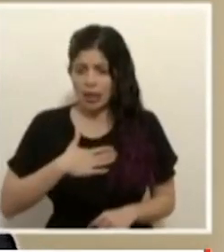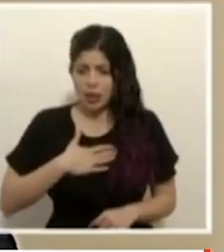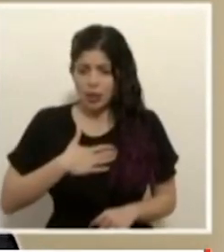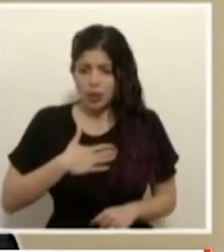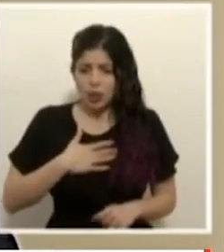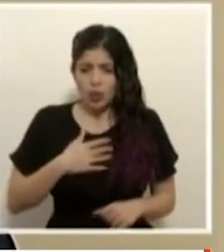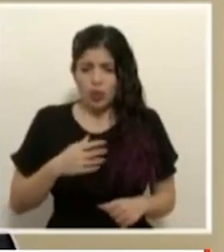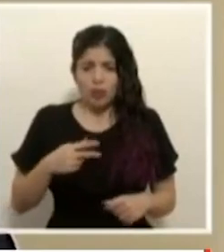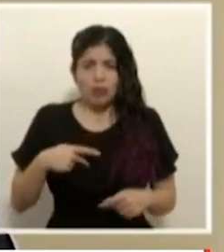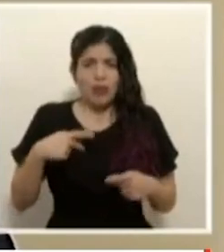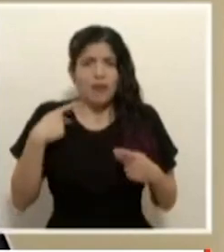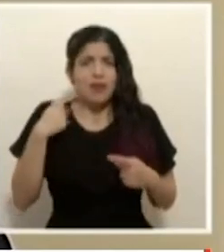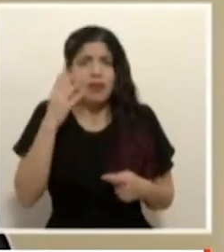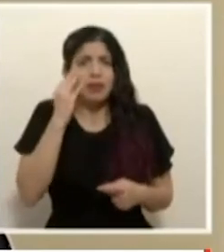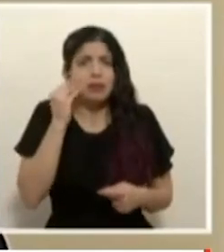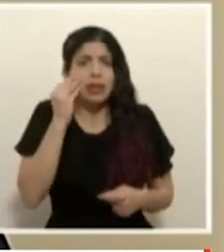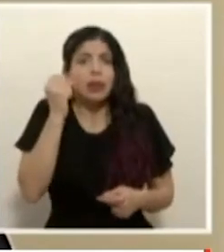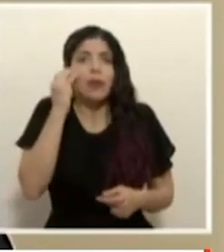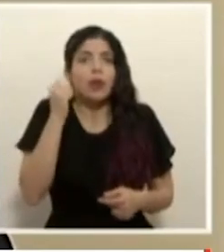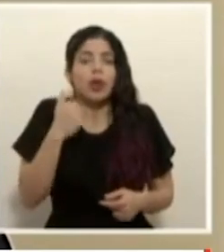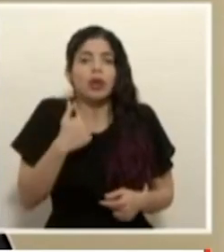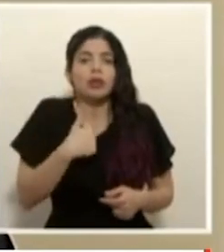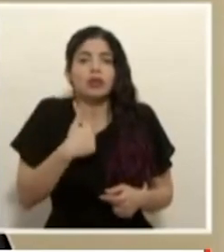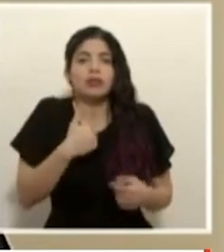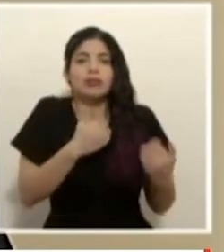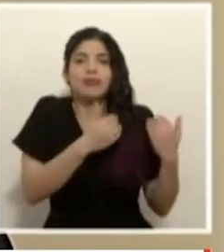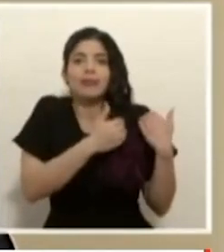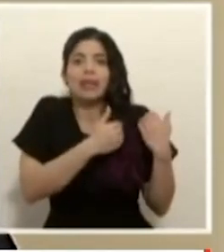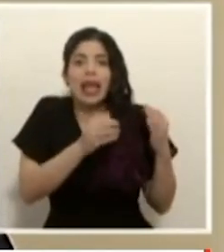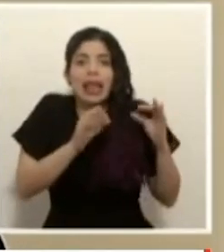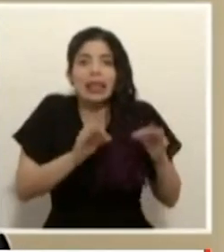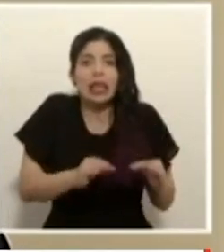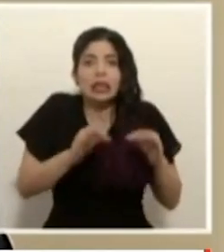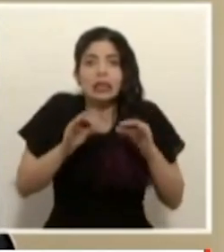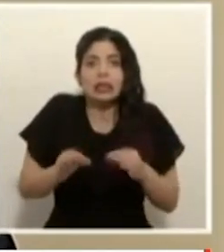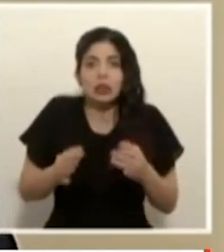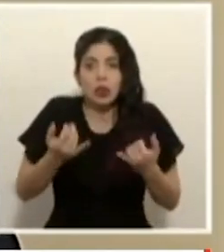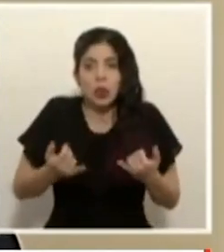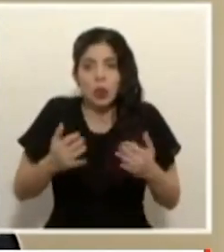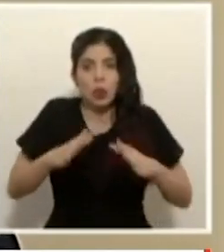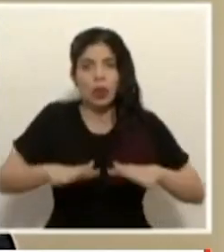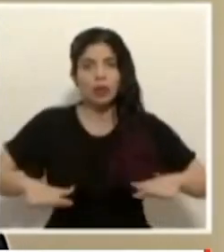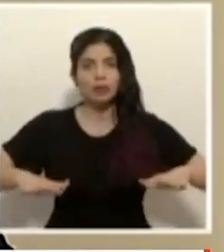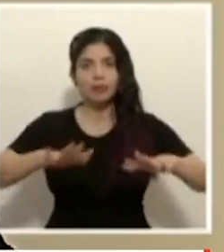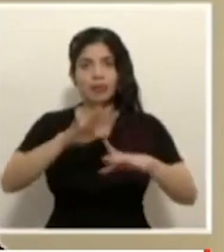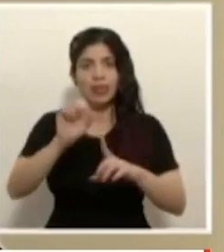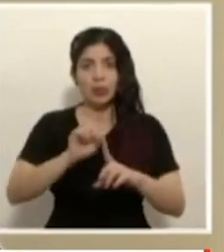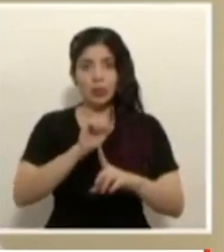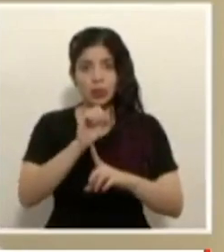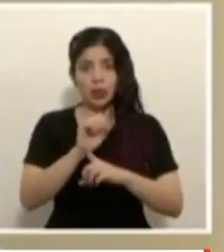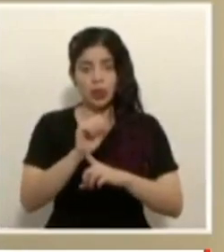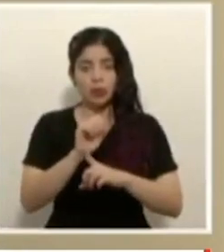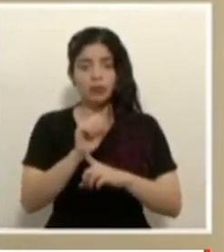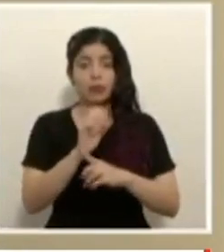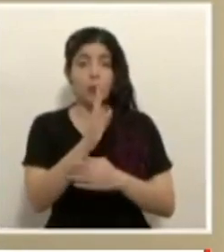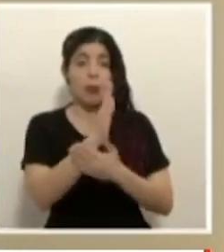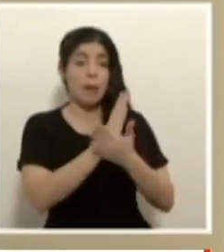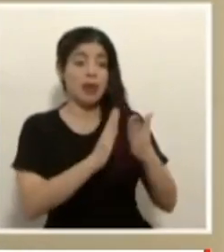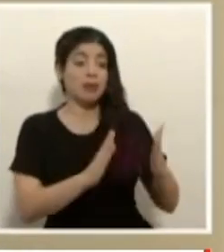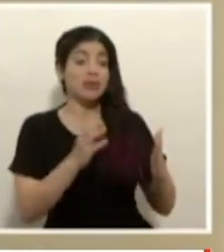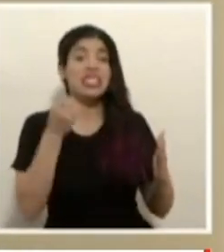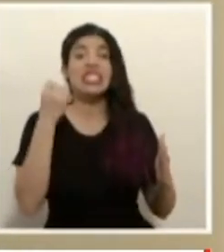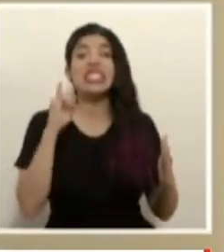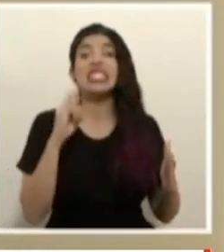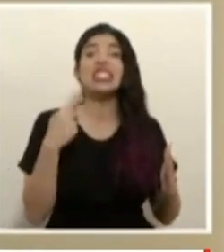porque nos corresponde tomar decisiones en este contexto por un lado si somos